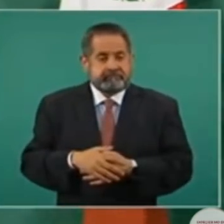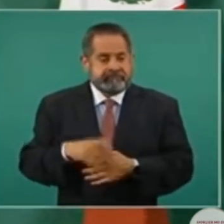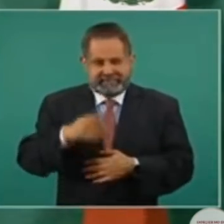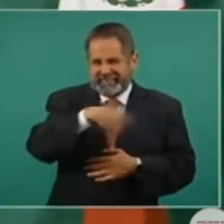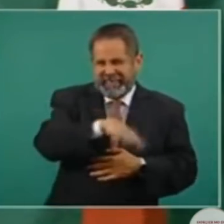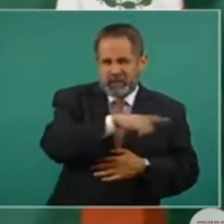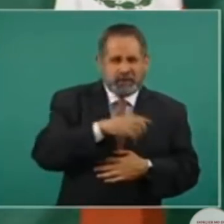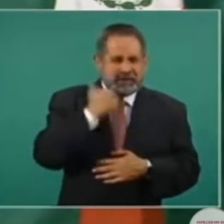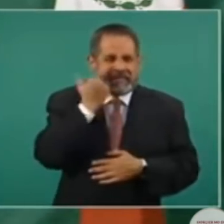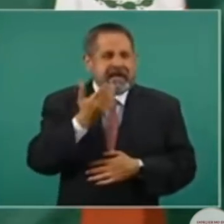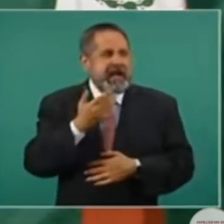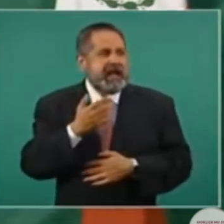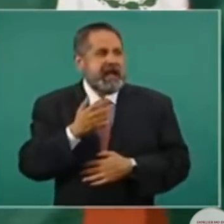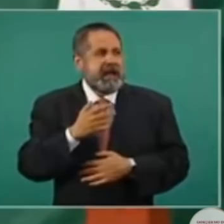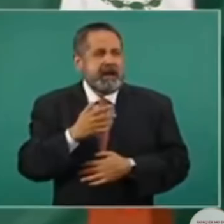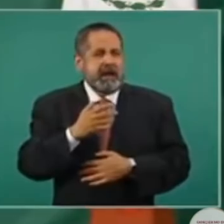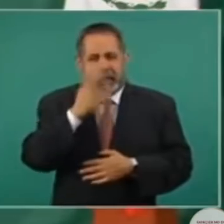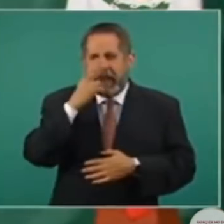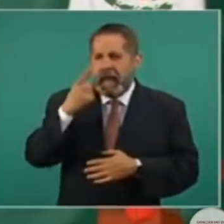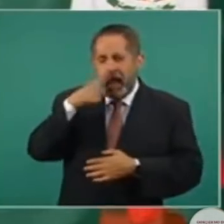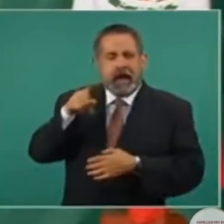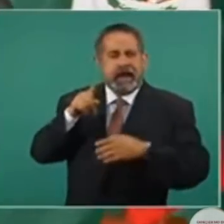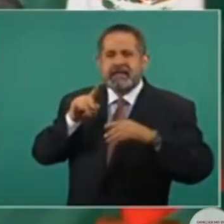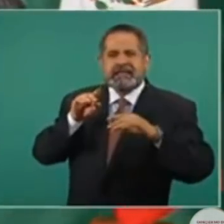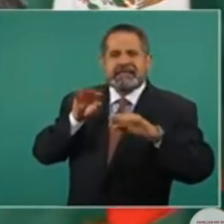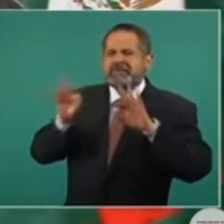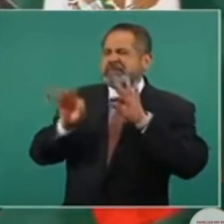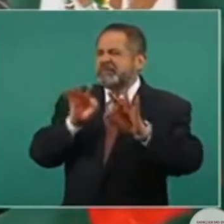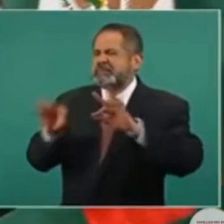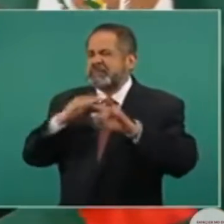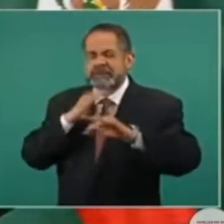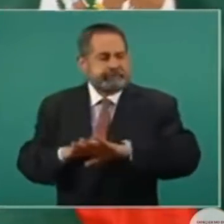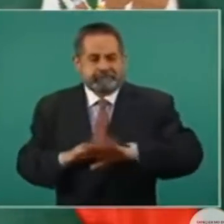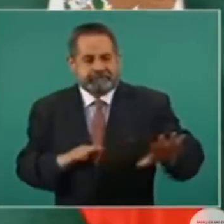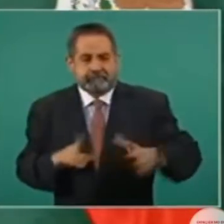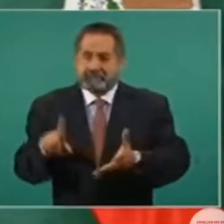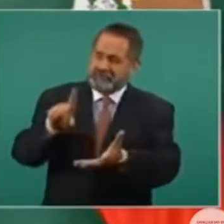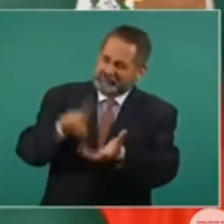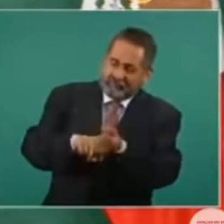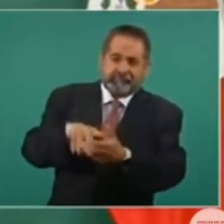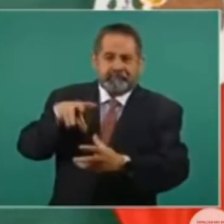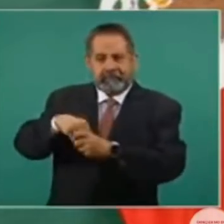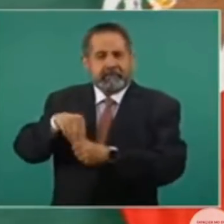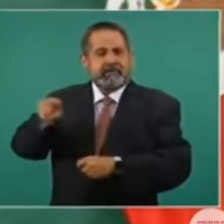en corromperlo todo, no lo lograron. ¿Y saben por qué?